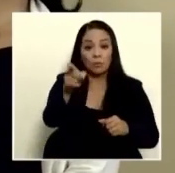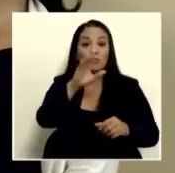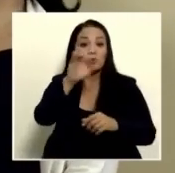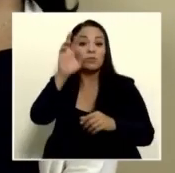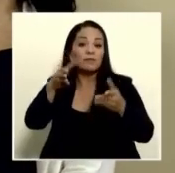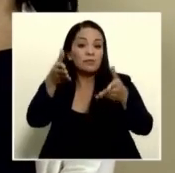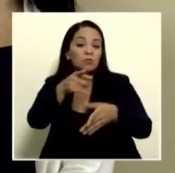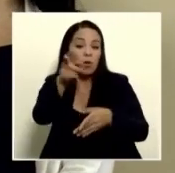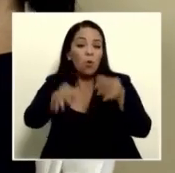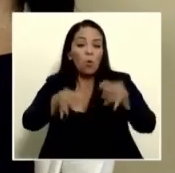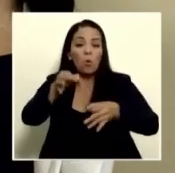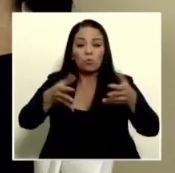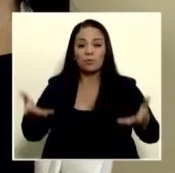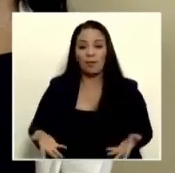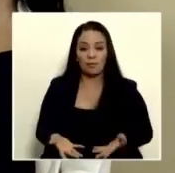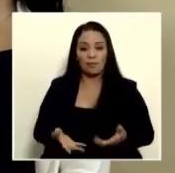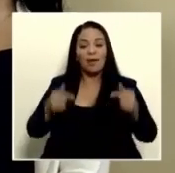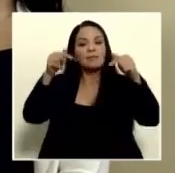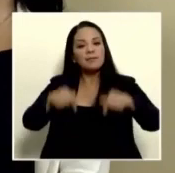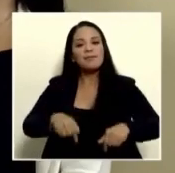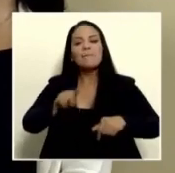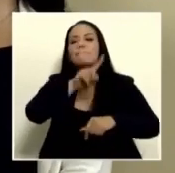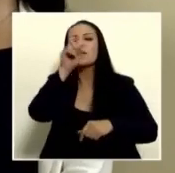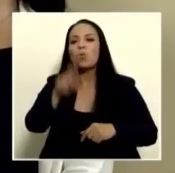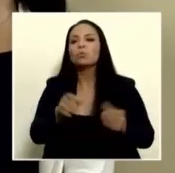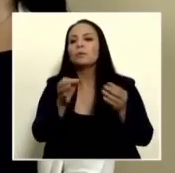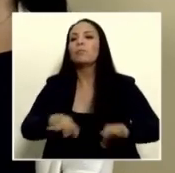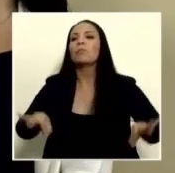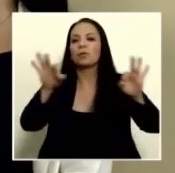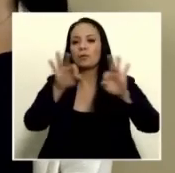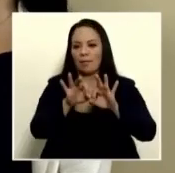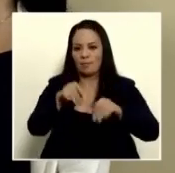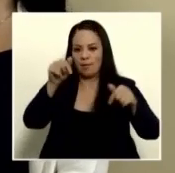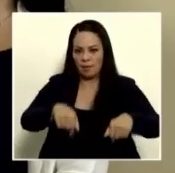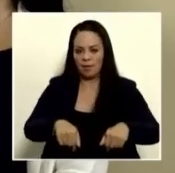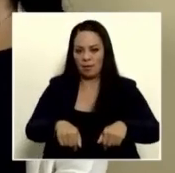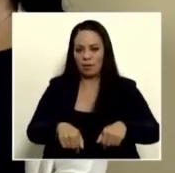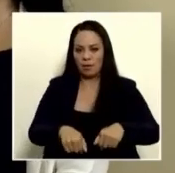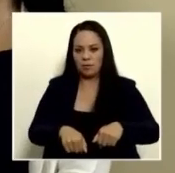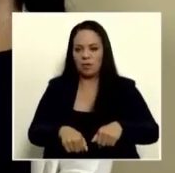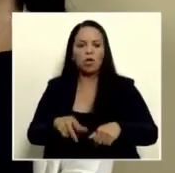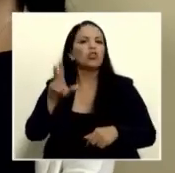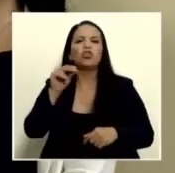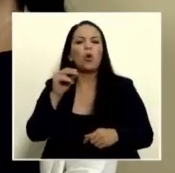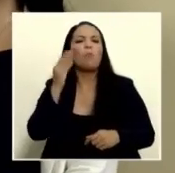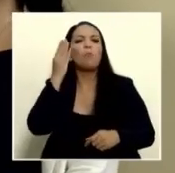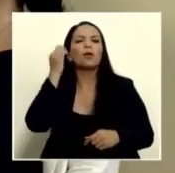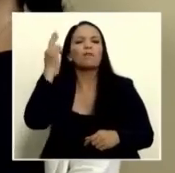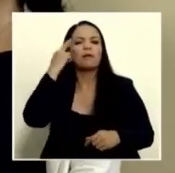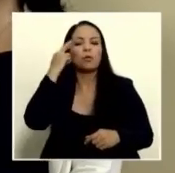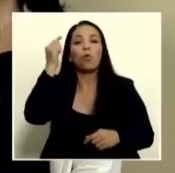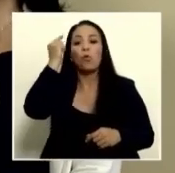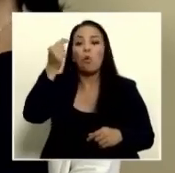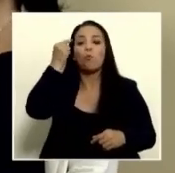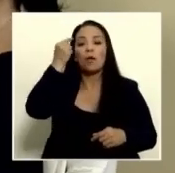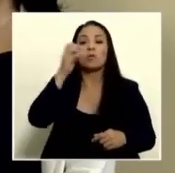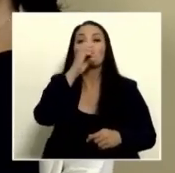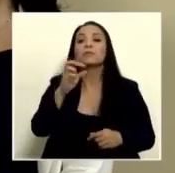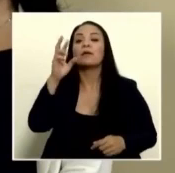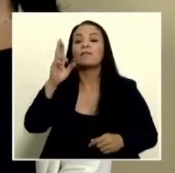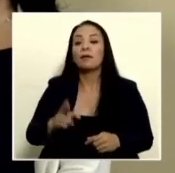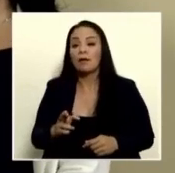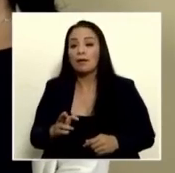pregunta relevante aquí no es porque el gobierno de la república